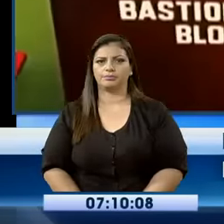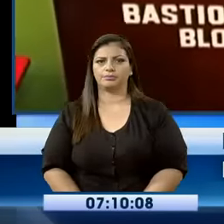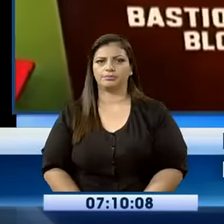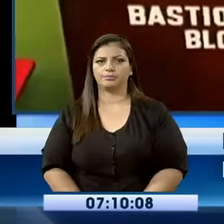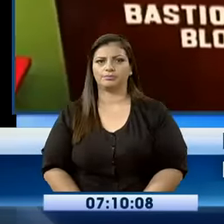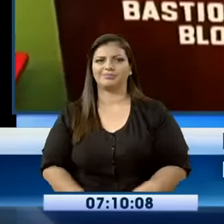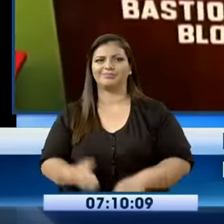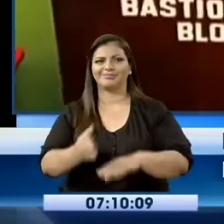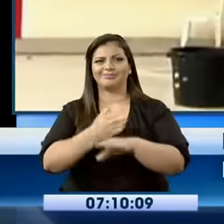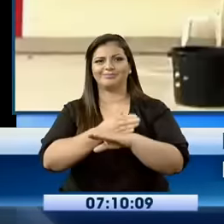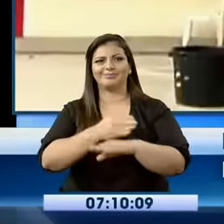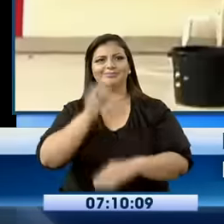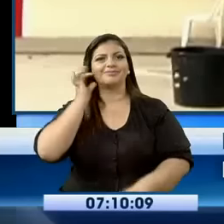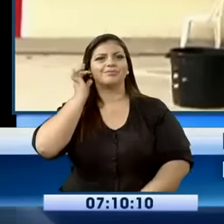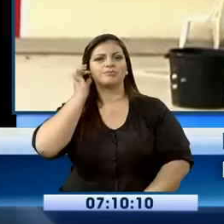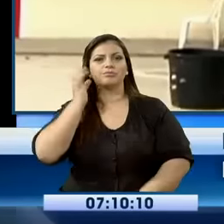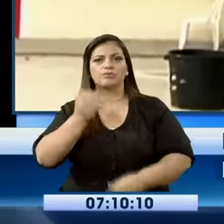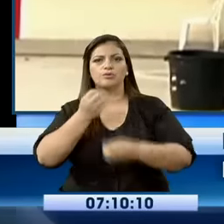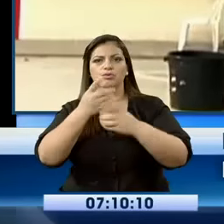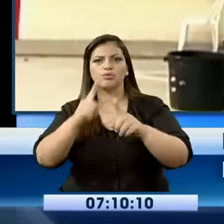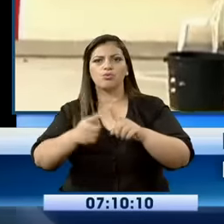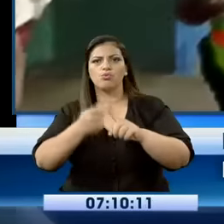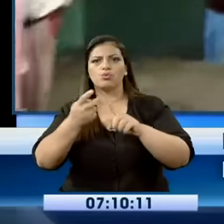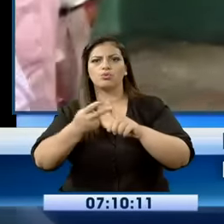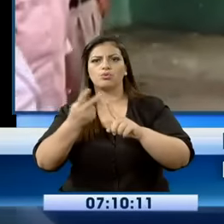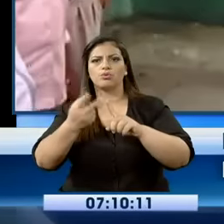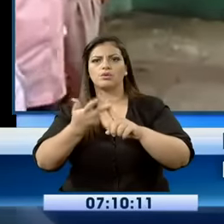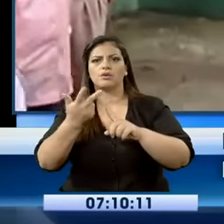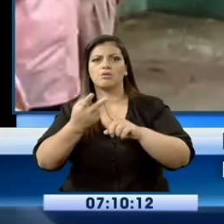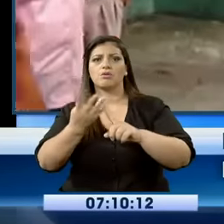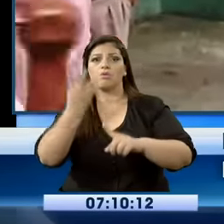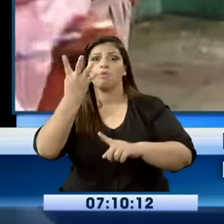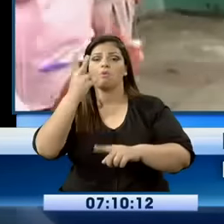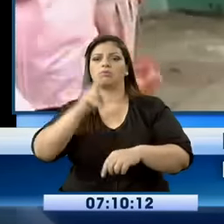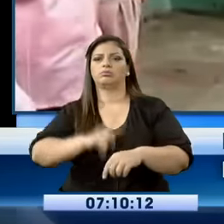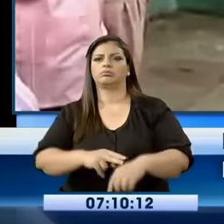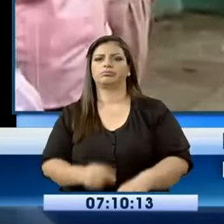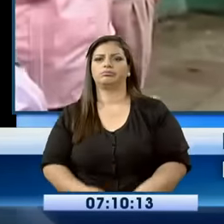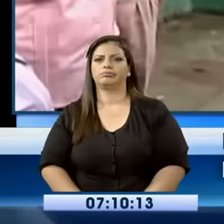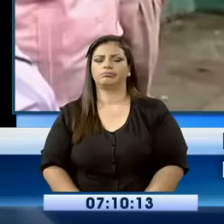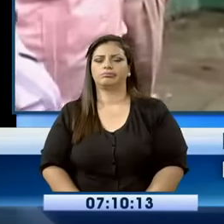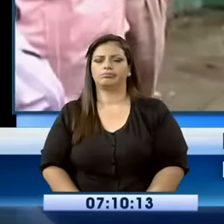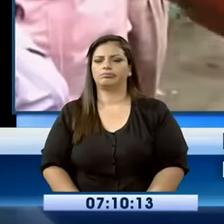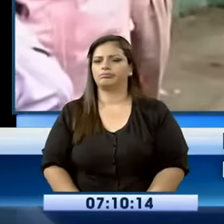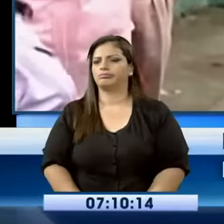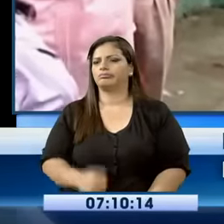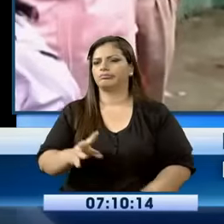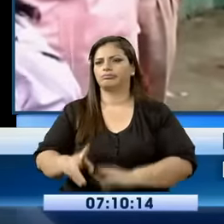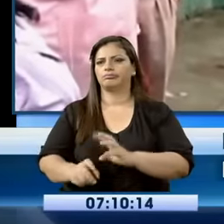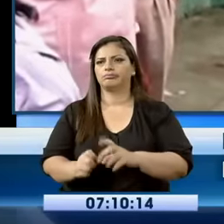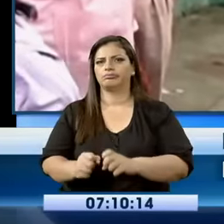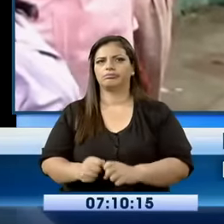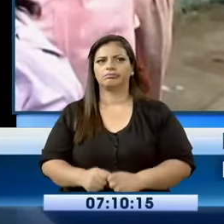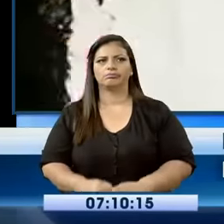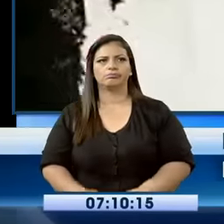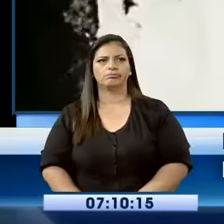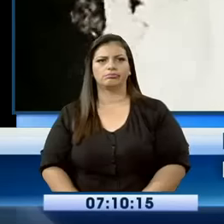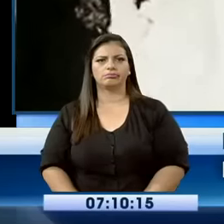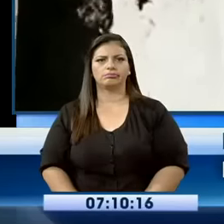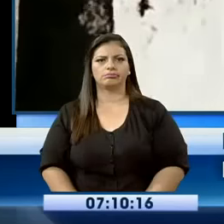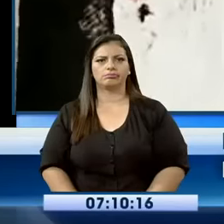decía una ciudadana. No son tres, son cuatro veces que han sido atracados y eso es inadmisible. Digo cuatro veces. Hugo, Luisa. Ajá.